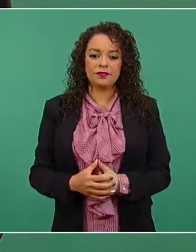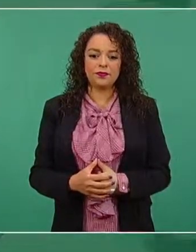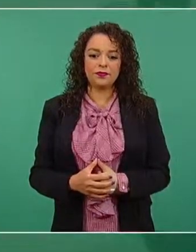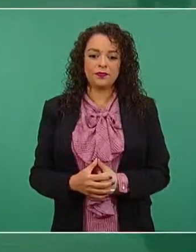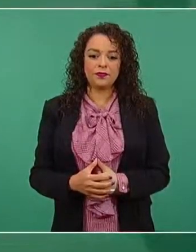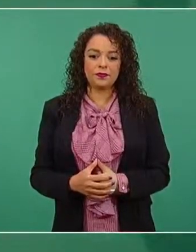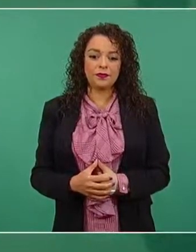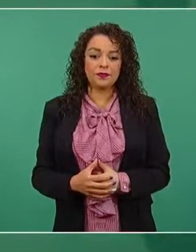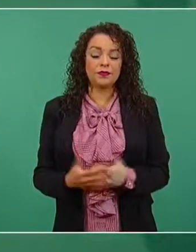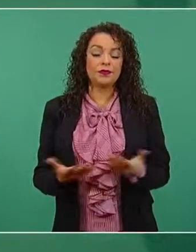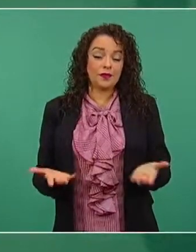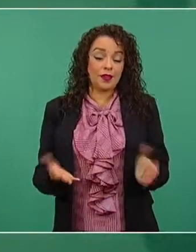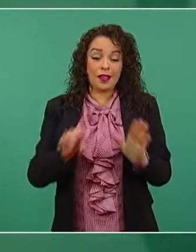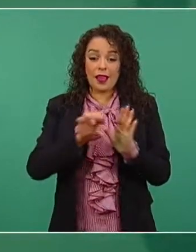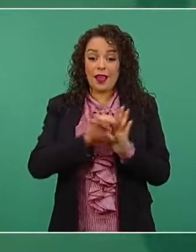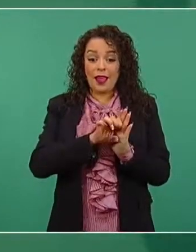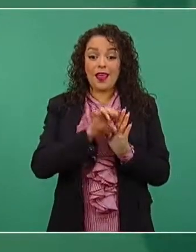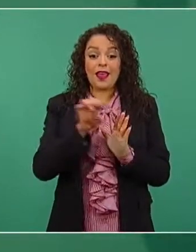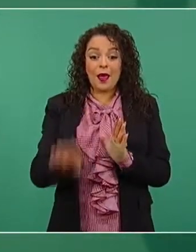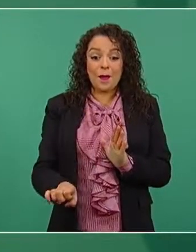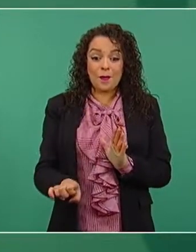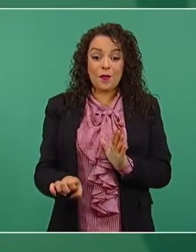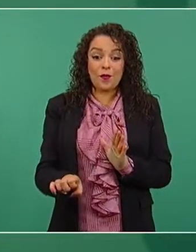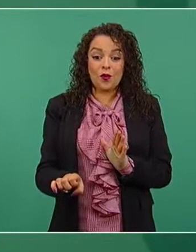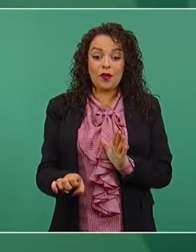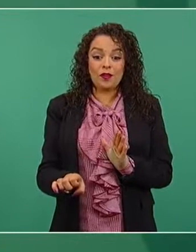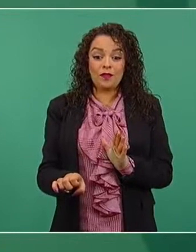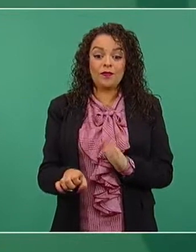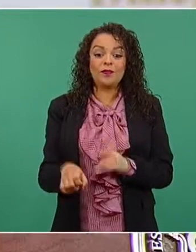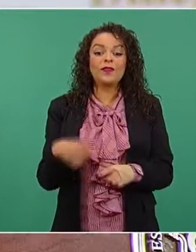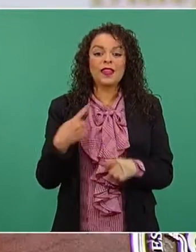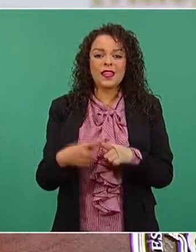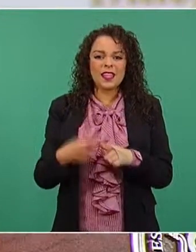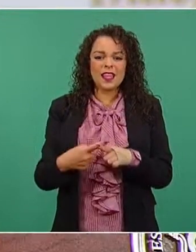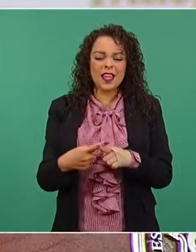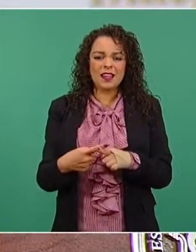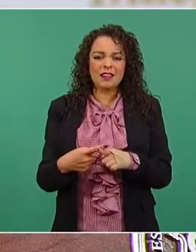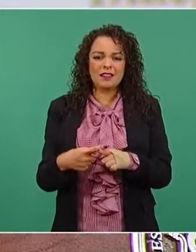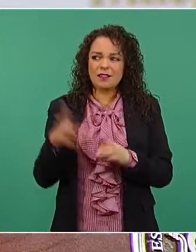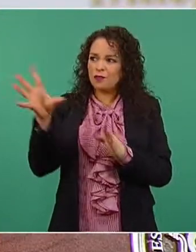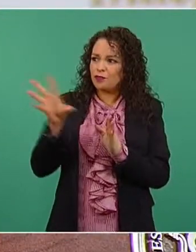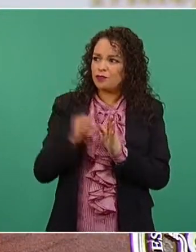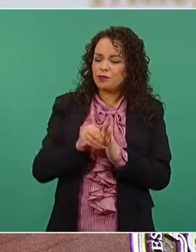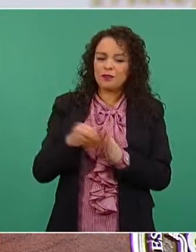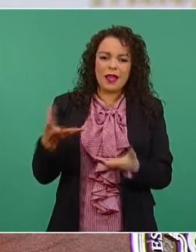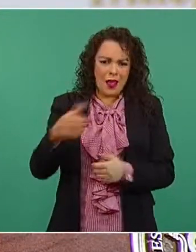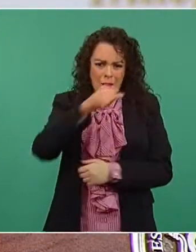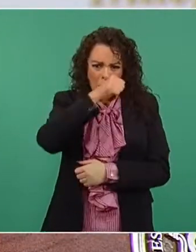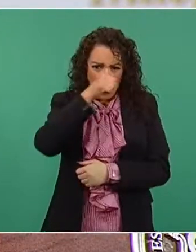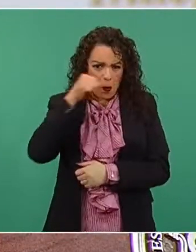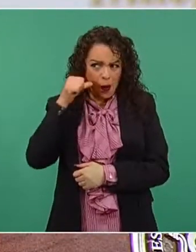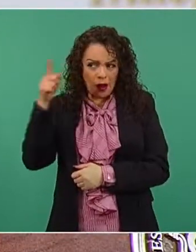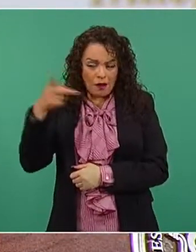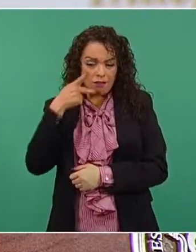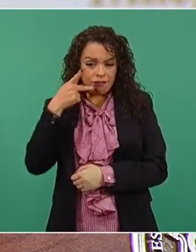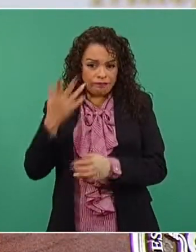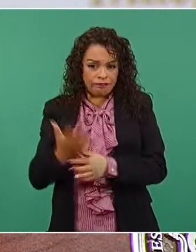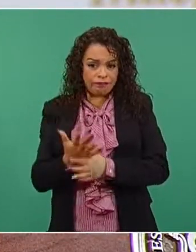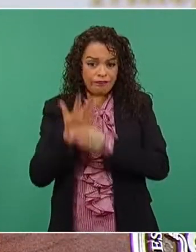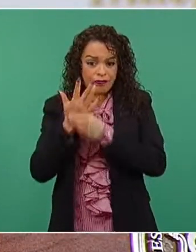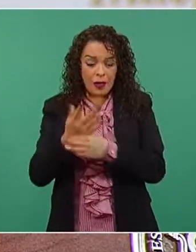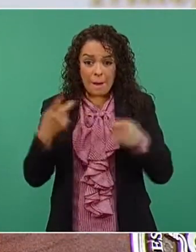el ejemplo de Juárez, que decía que el servidor público